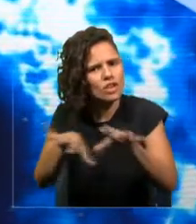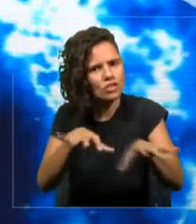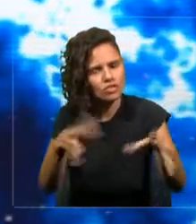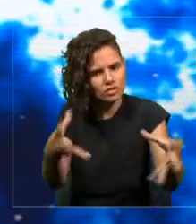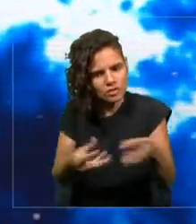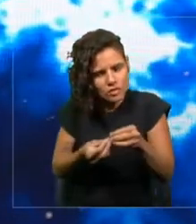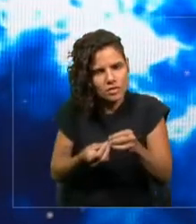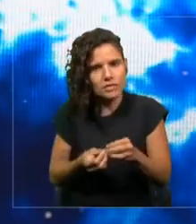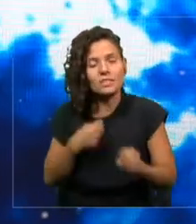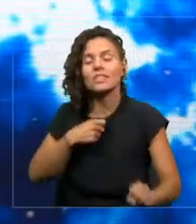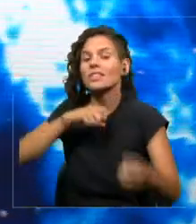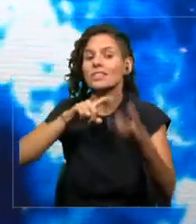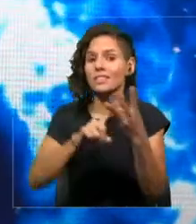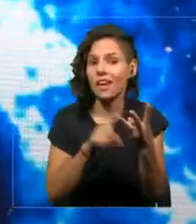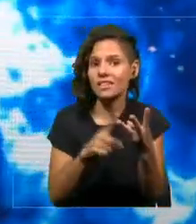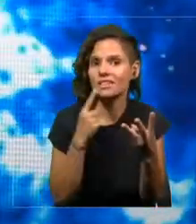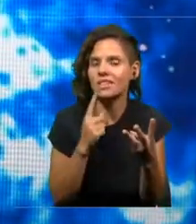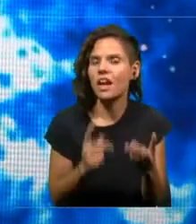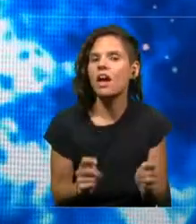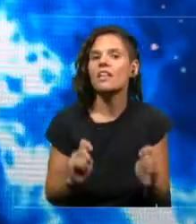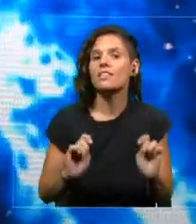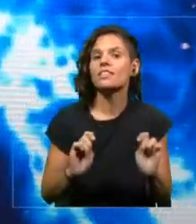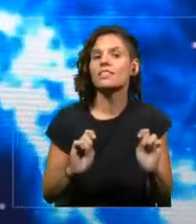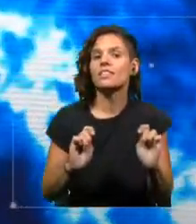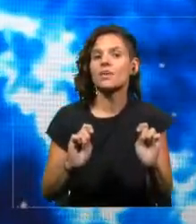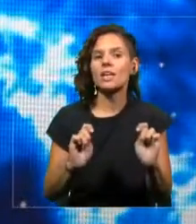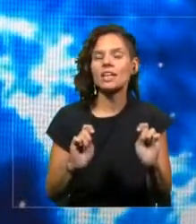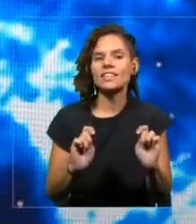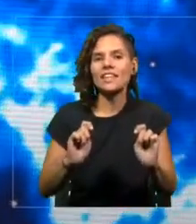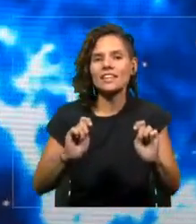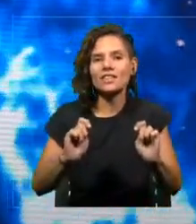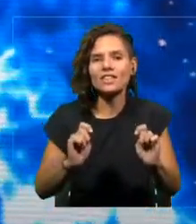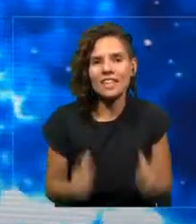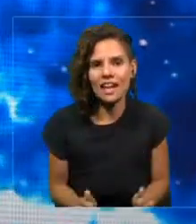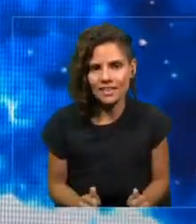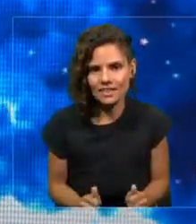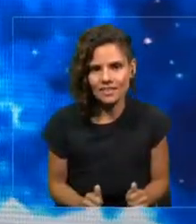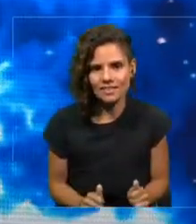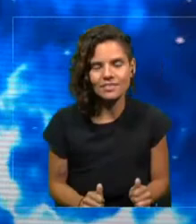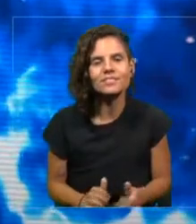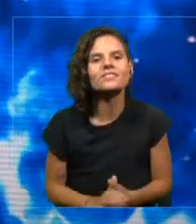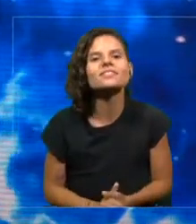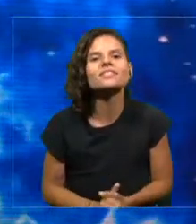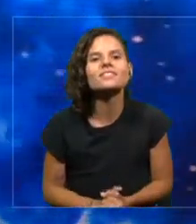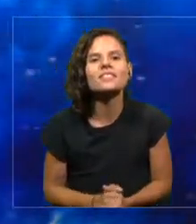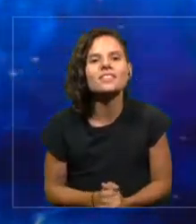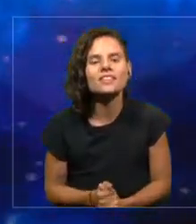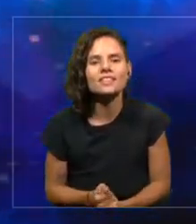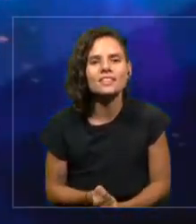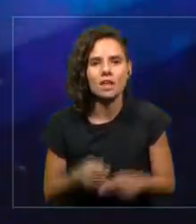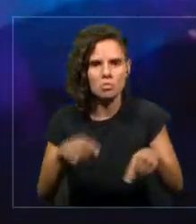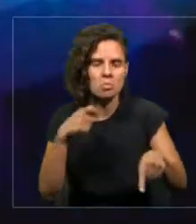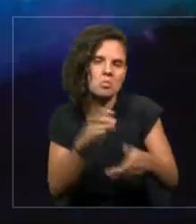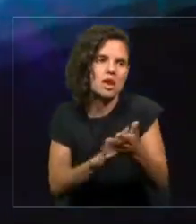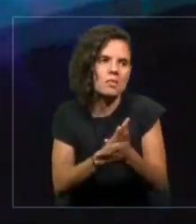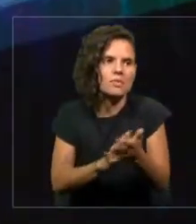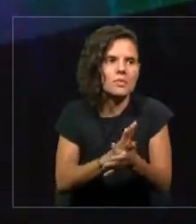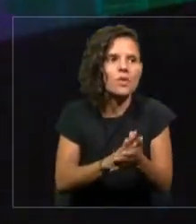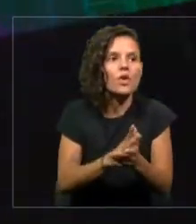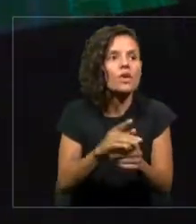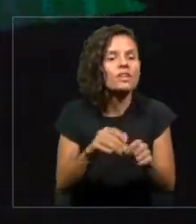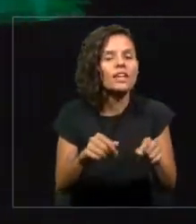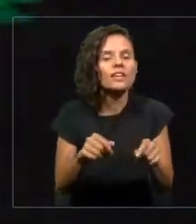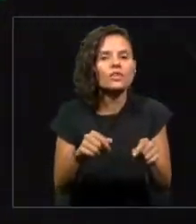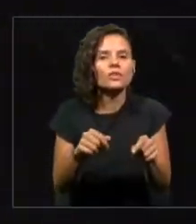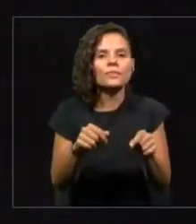Número tres, talento. Si hoy en tu universidad, si hoy en tu empresa estás estudiando plataformas de inteligencia artificial,